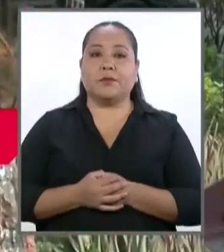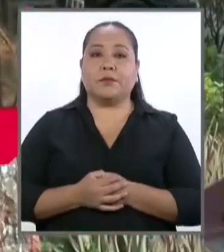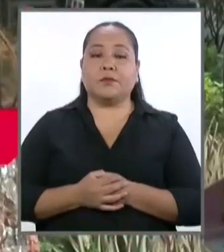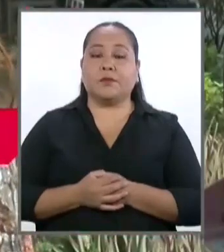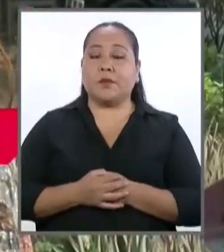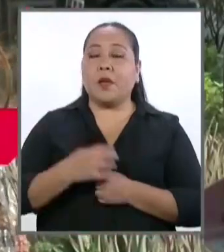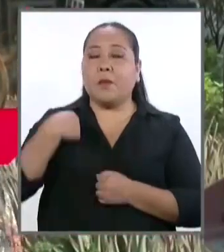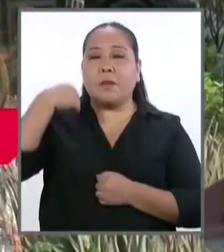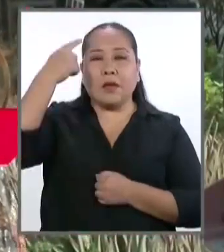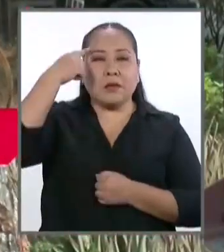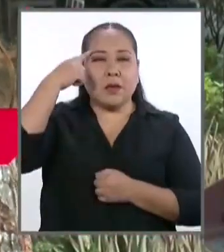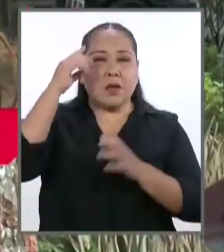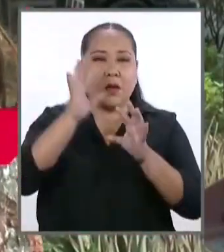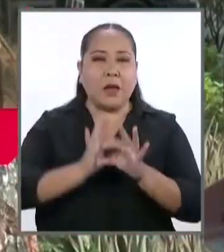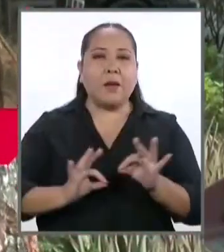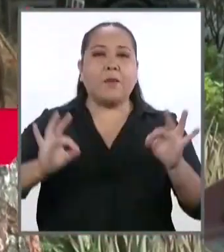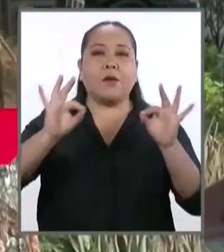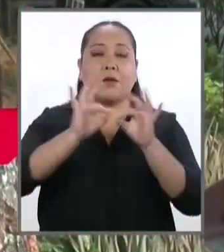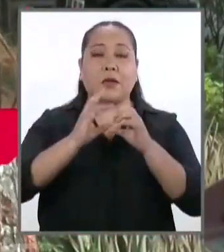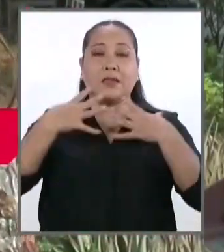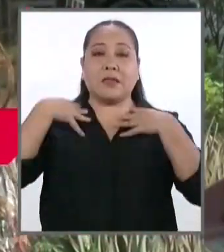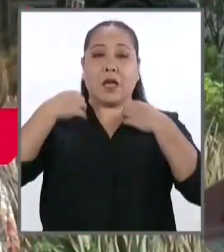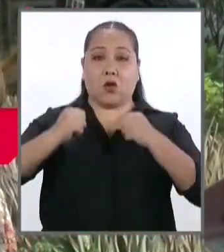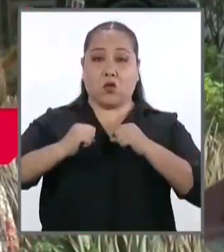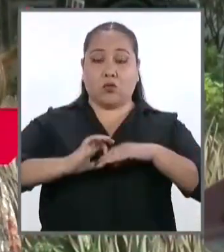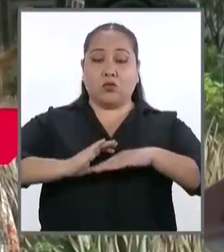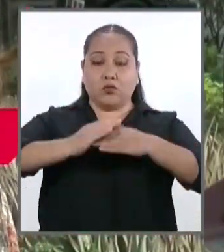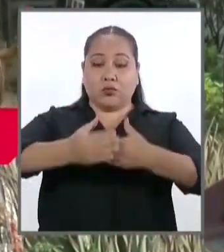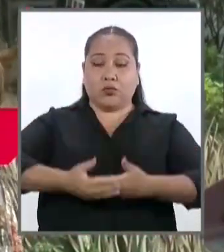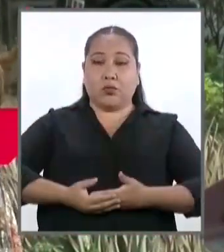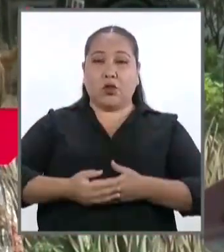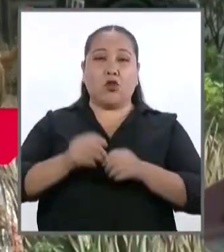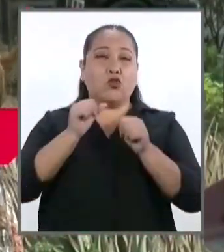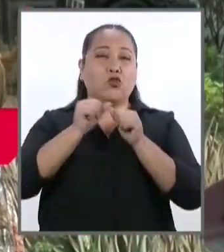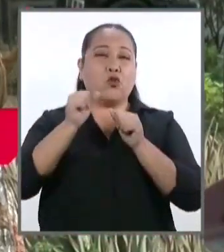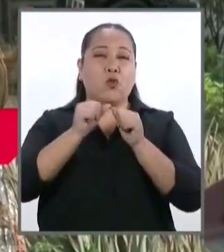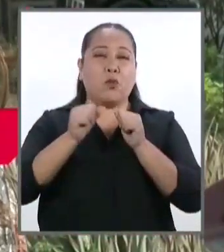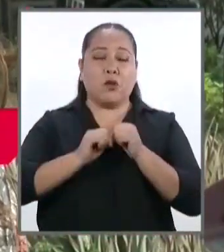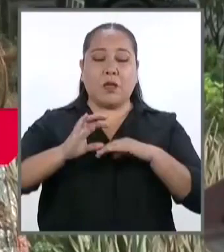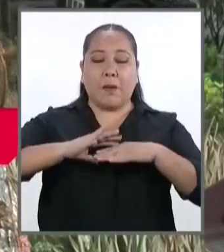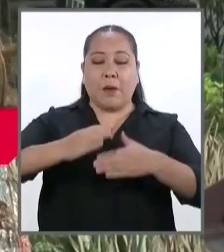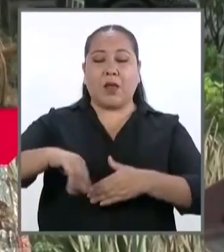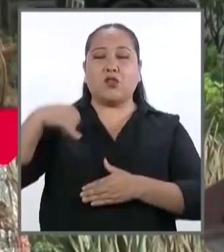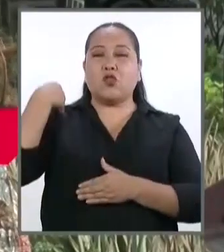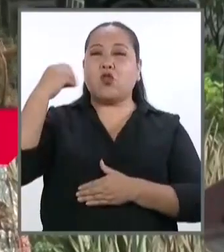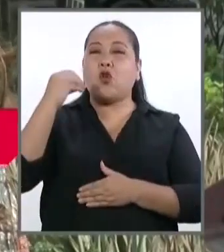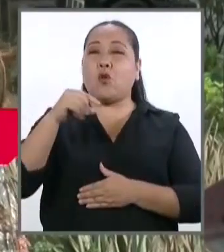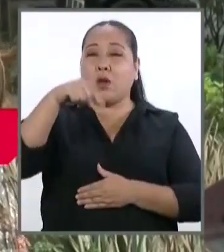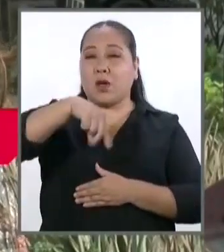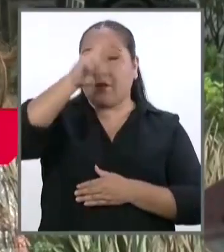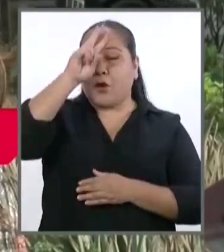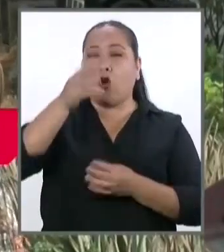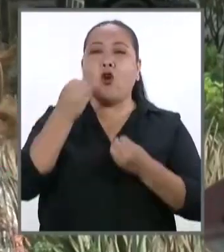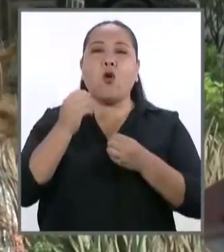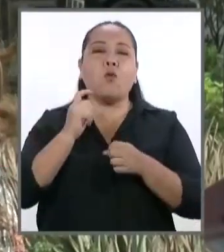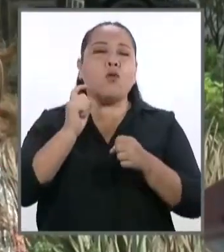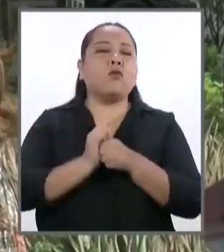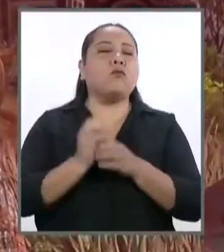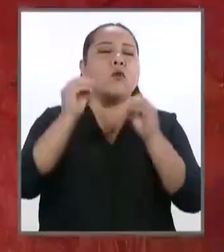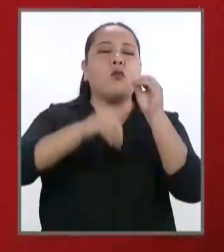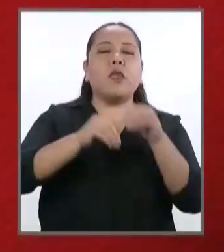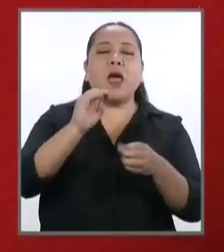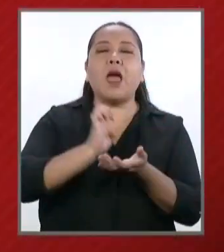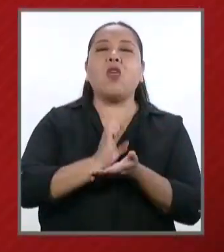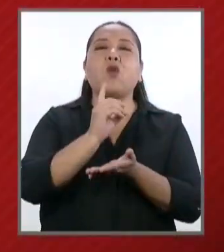Teniendo en cuenta la importancia de la salud reproductiva y las cifras de embarazos de adolescente en el Perú, ¿cómo implementará la educación sexual en las escuelas?